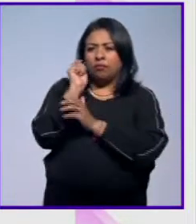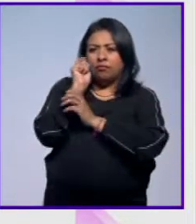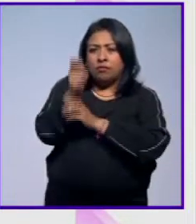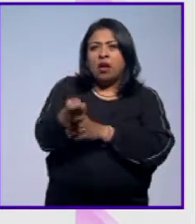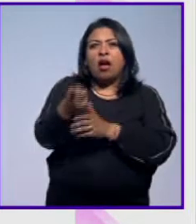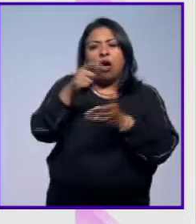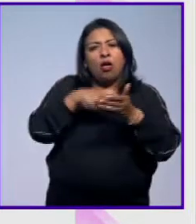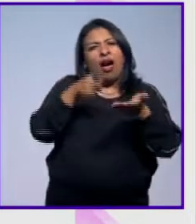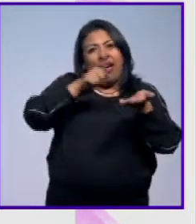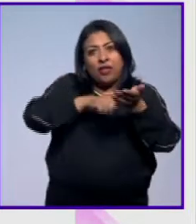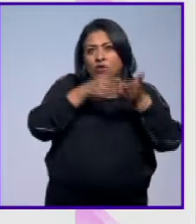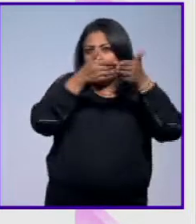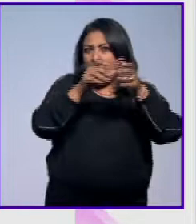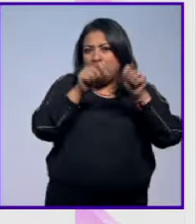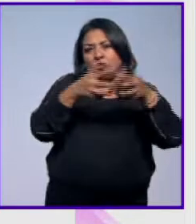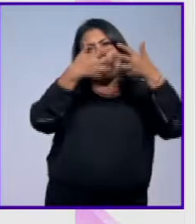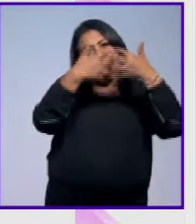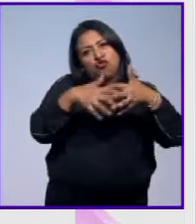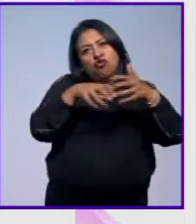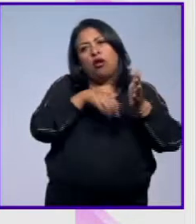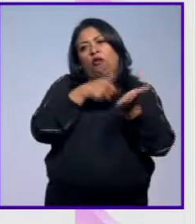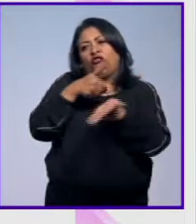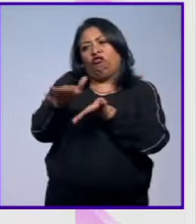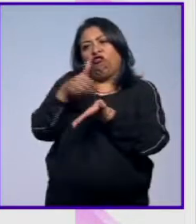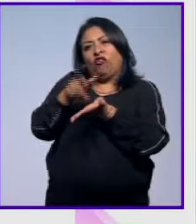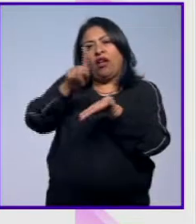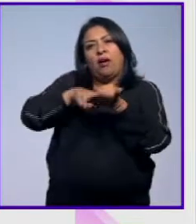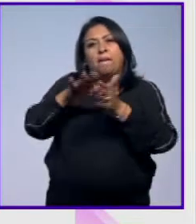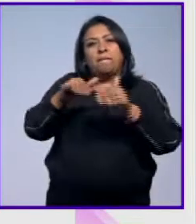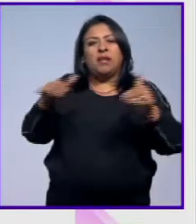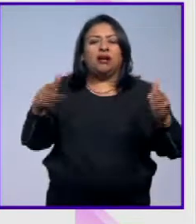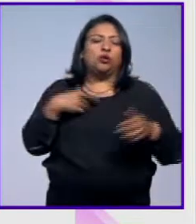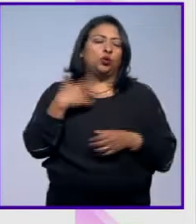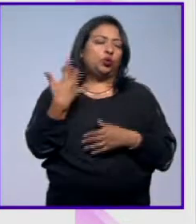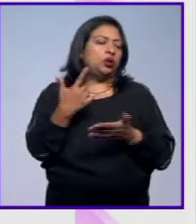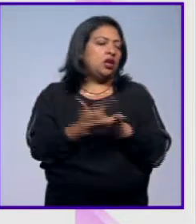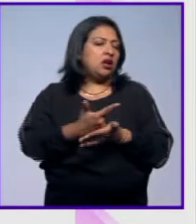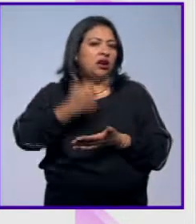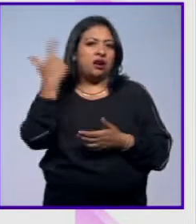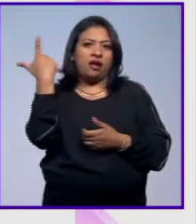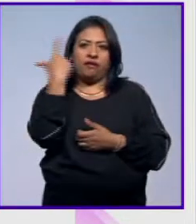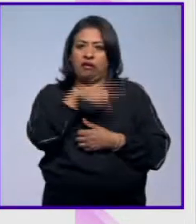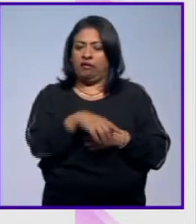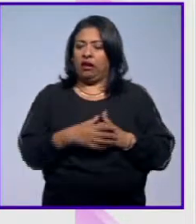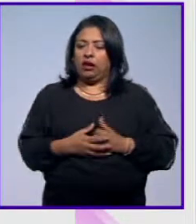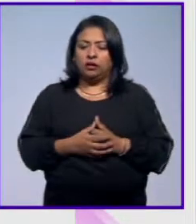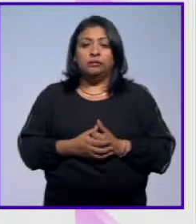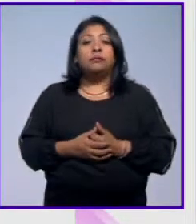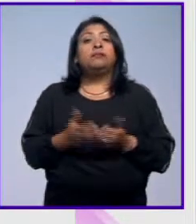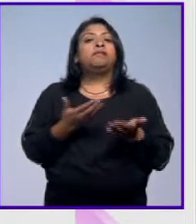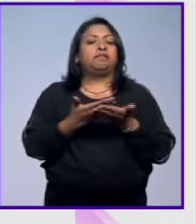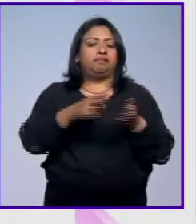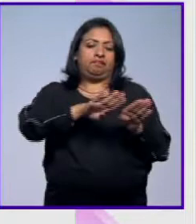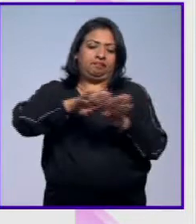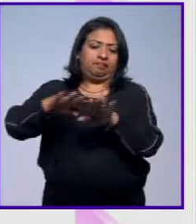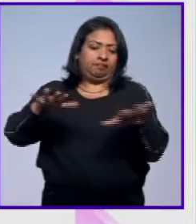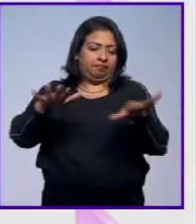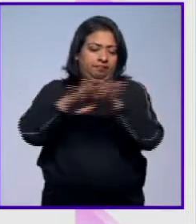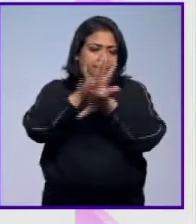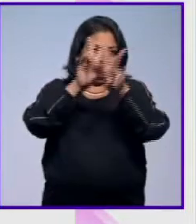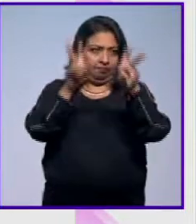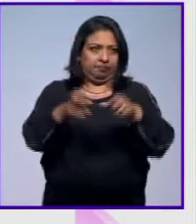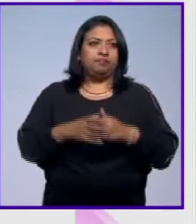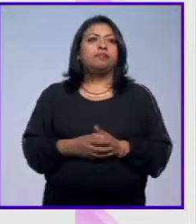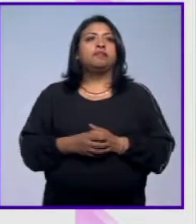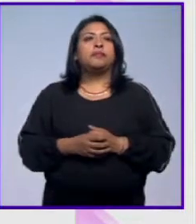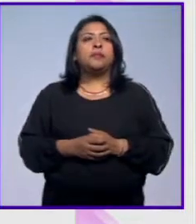van procesando todo y van tirando todo lo demás al mar. Sí, no, gravísimo, lamentable. Vámonos a otra cosa, a otro tema, de ahí